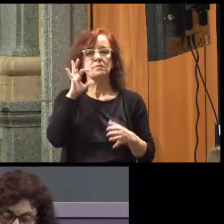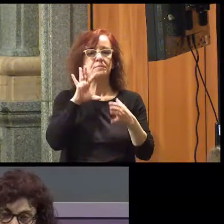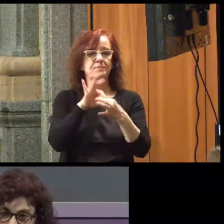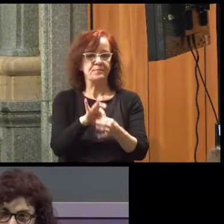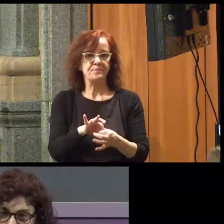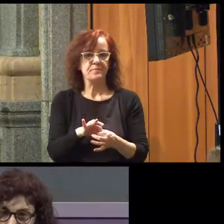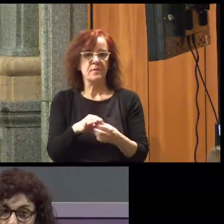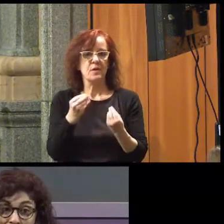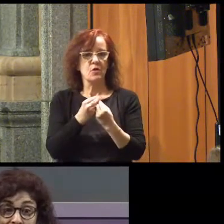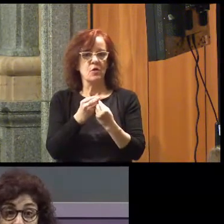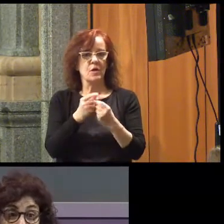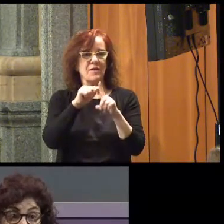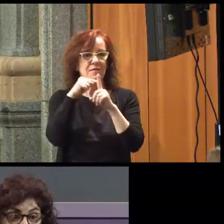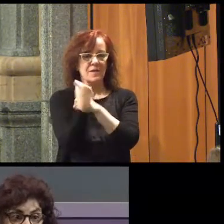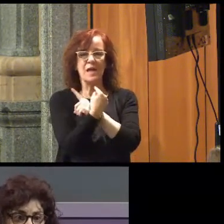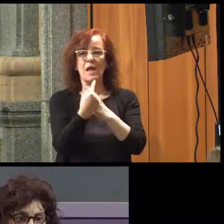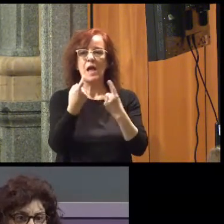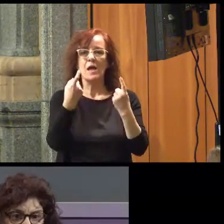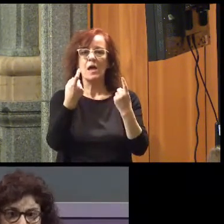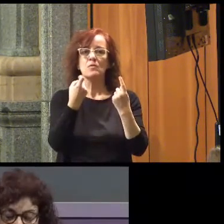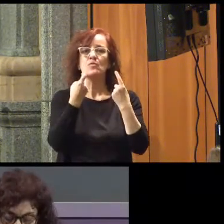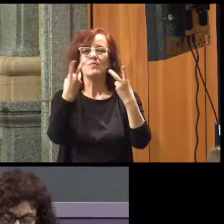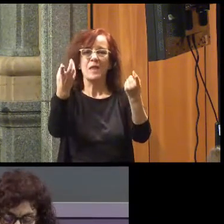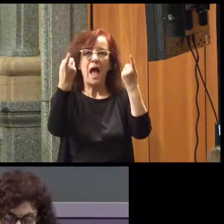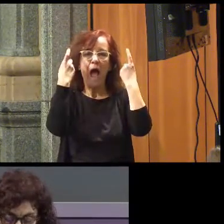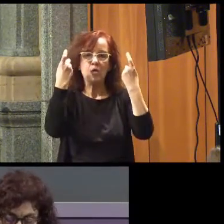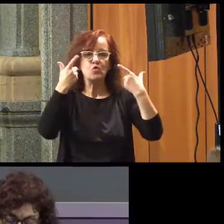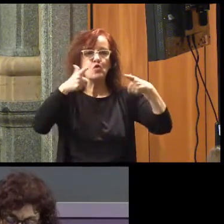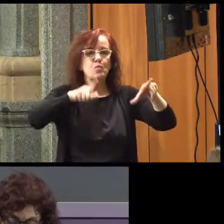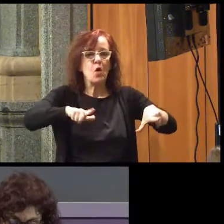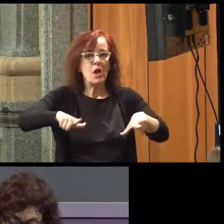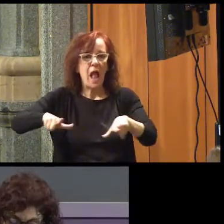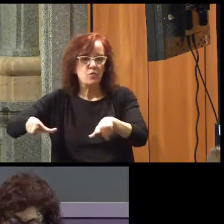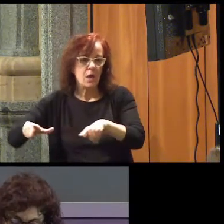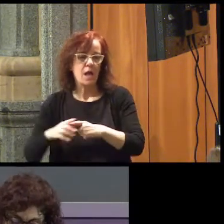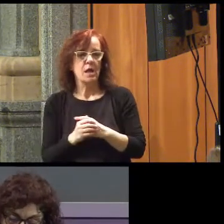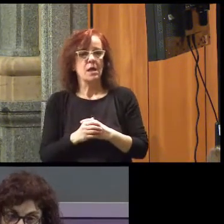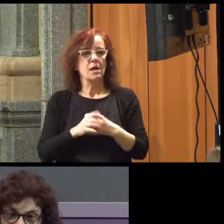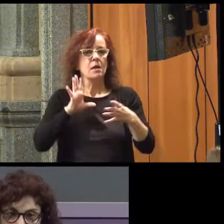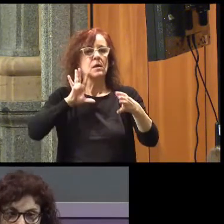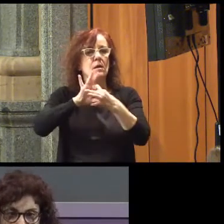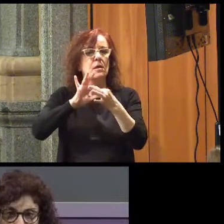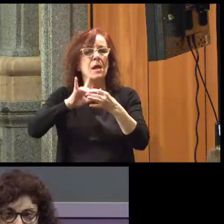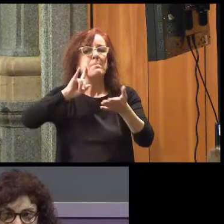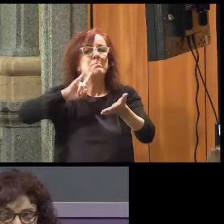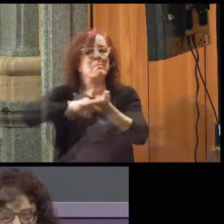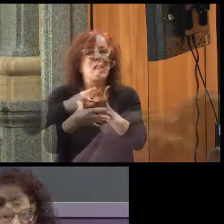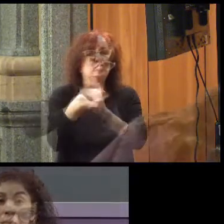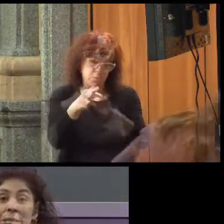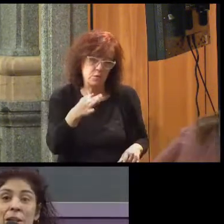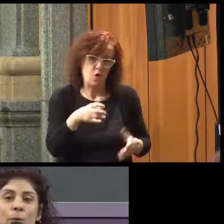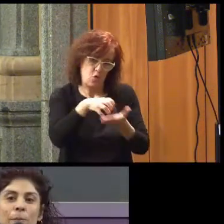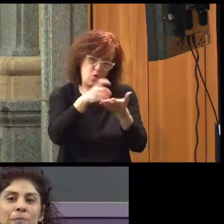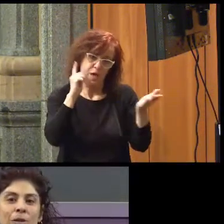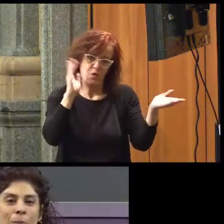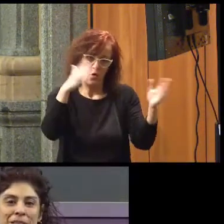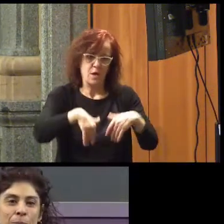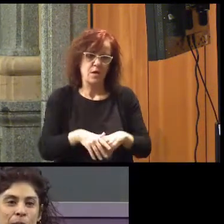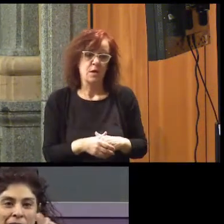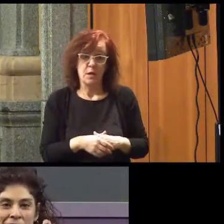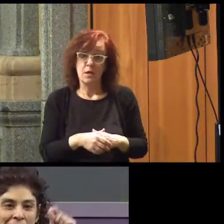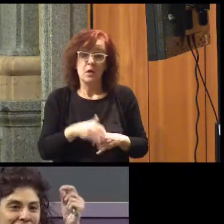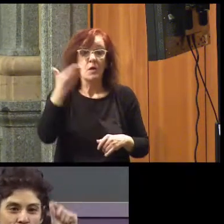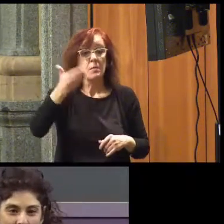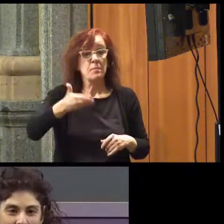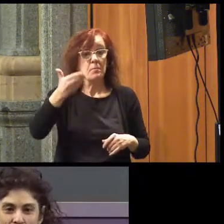con las ratios, con la cantidad de alumnos que hay por aula. Tienen que ver con las metodologías. Y claro, lo más